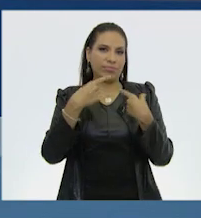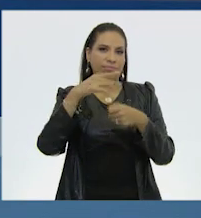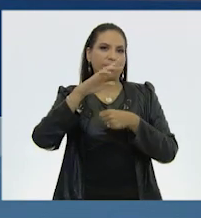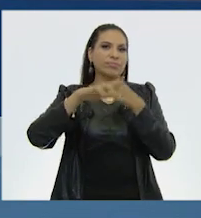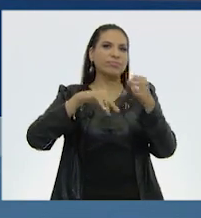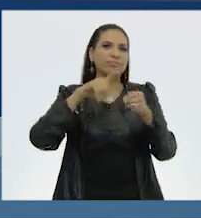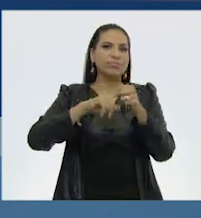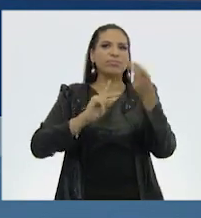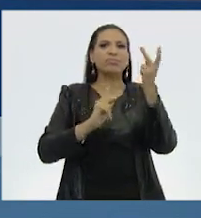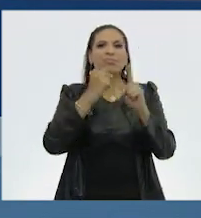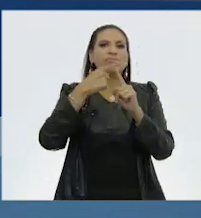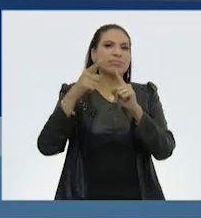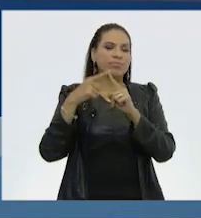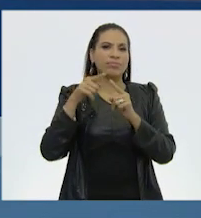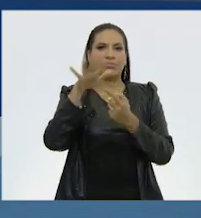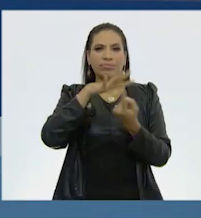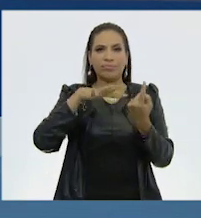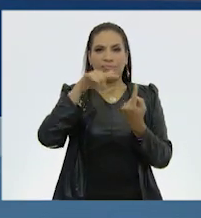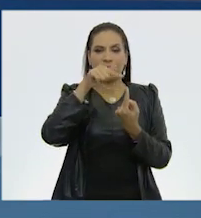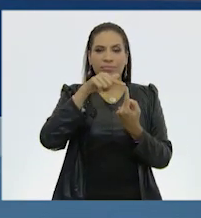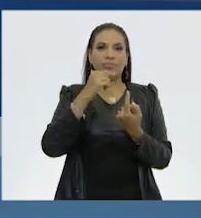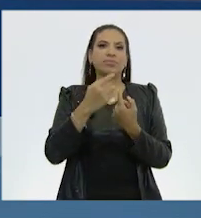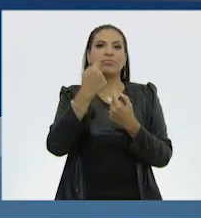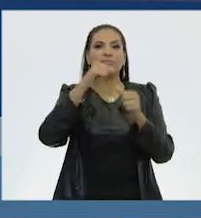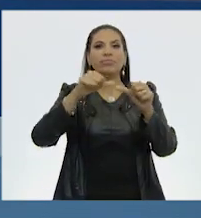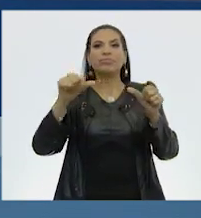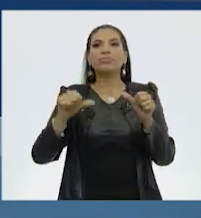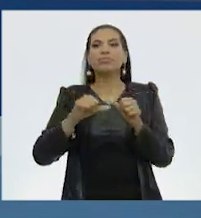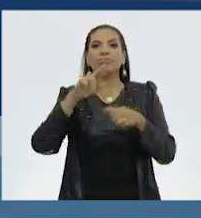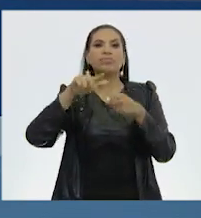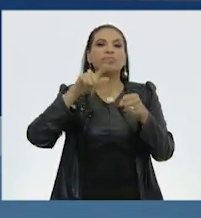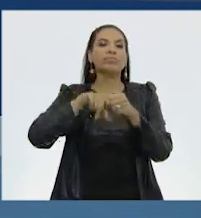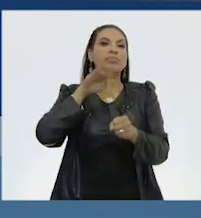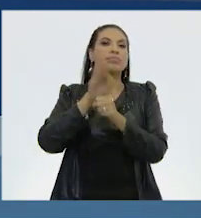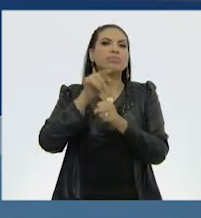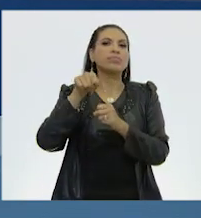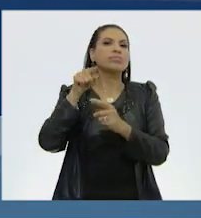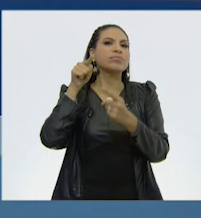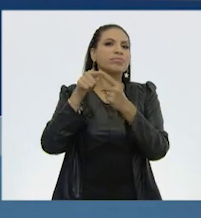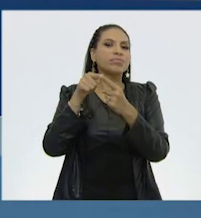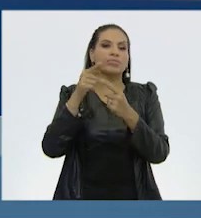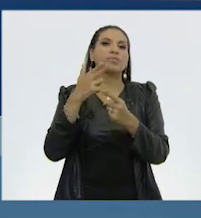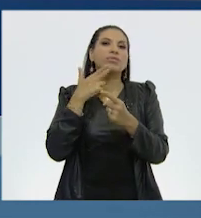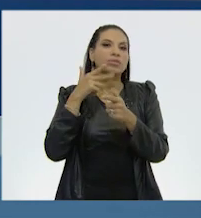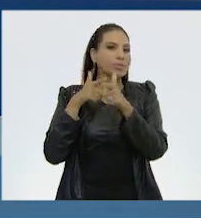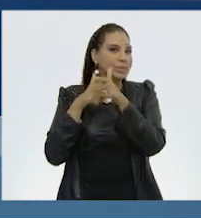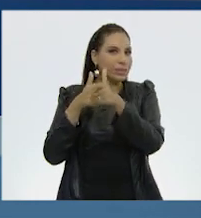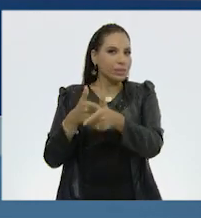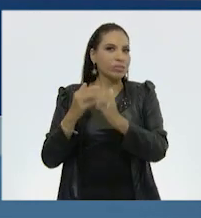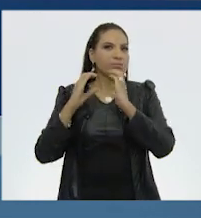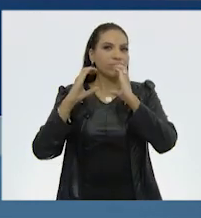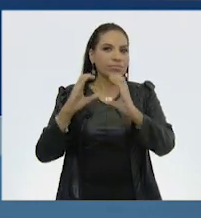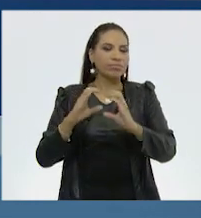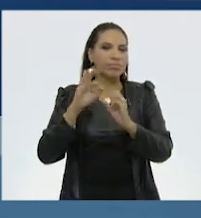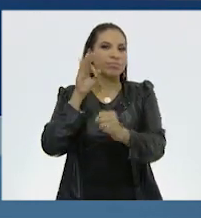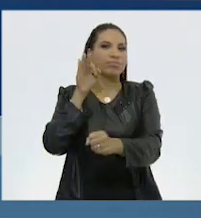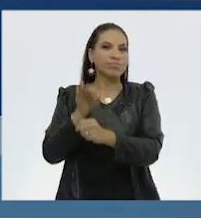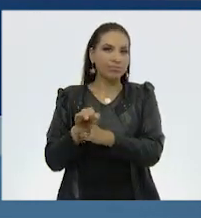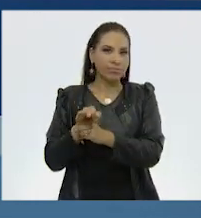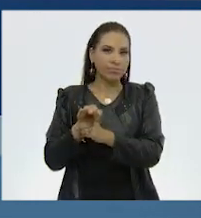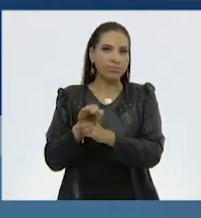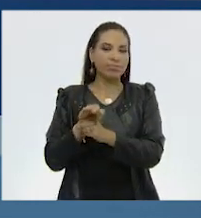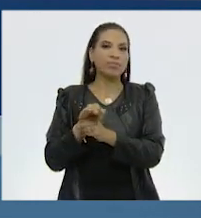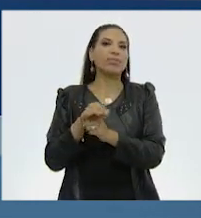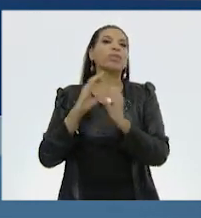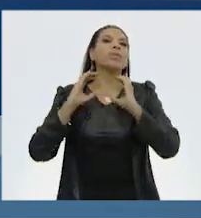naturaleza y las áreas naturales protegidas tienen como objetivo la conservación, la protección